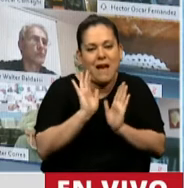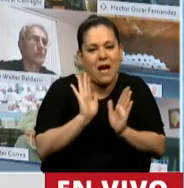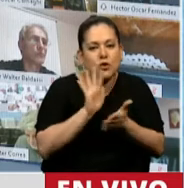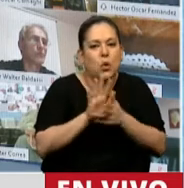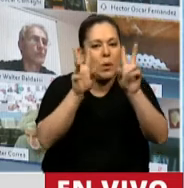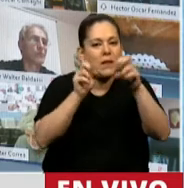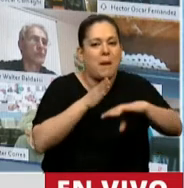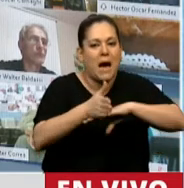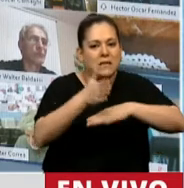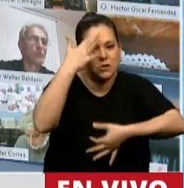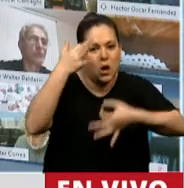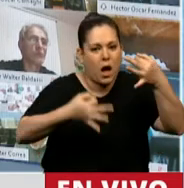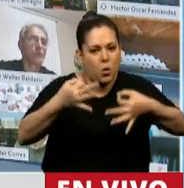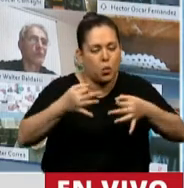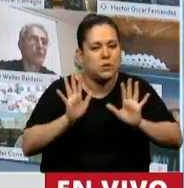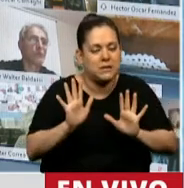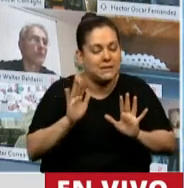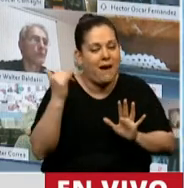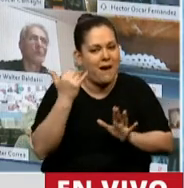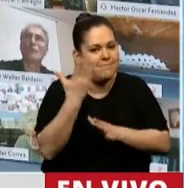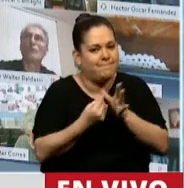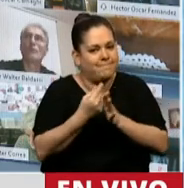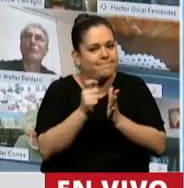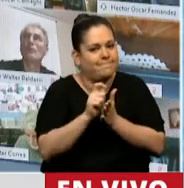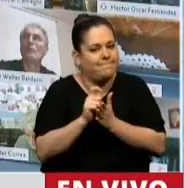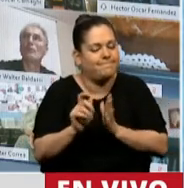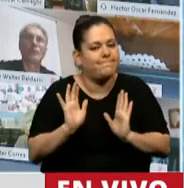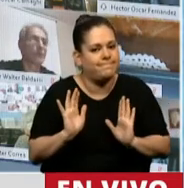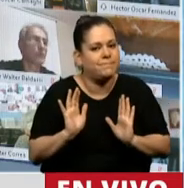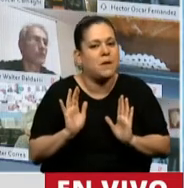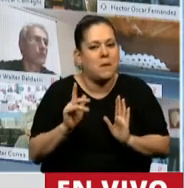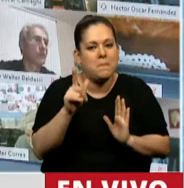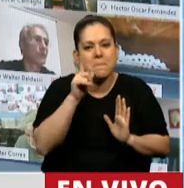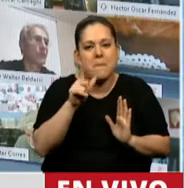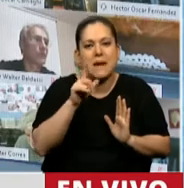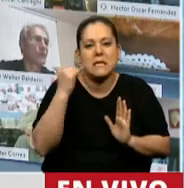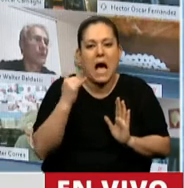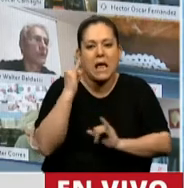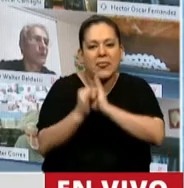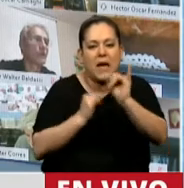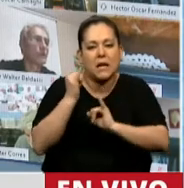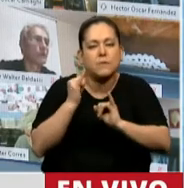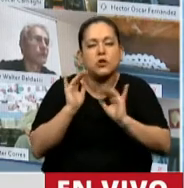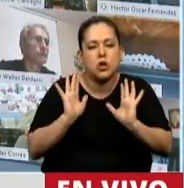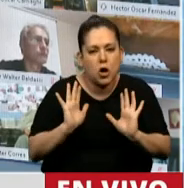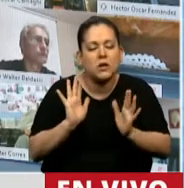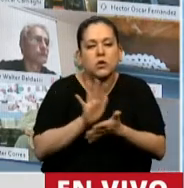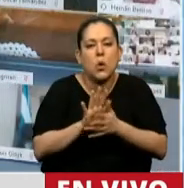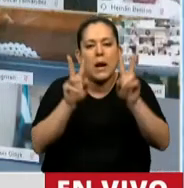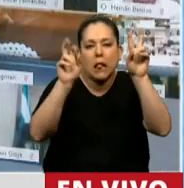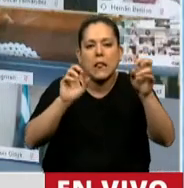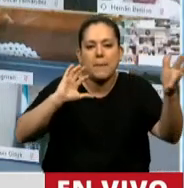justicia de índole colectivo. Establece algunas descripciones parciales en materia